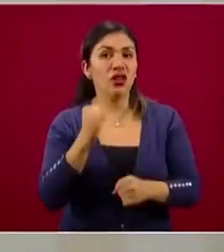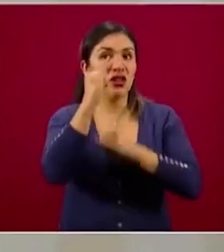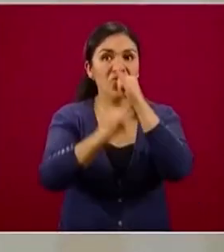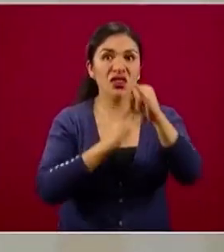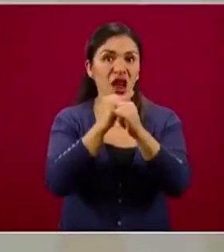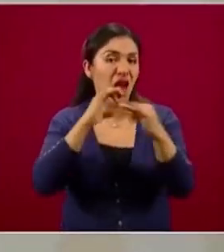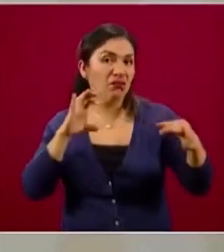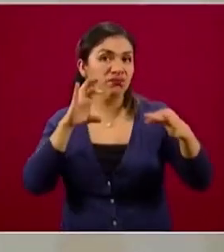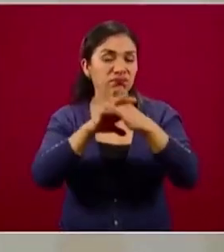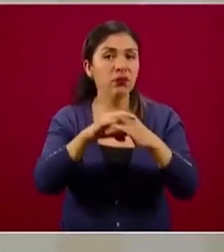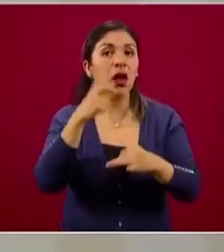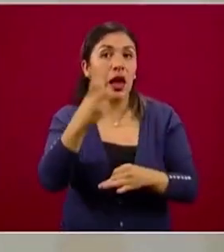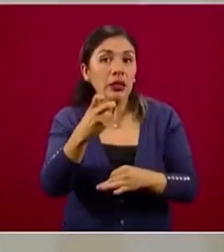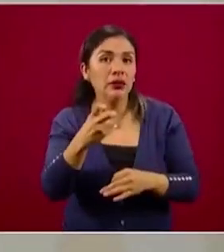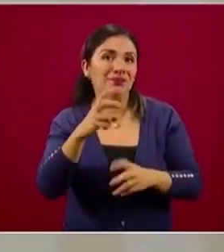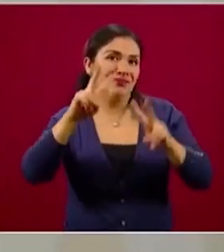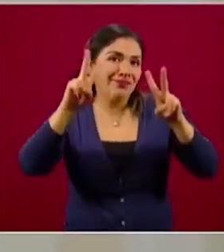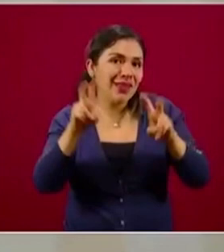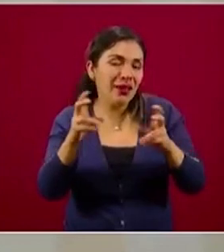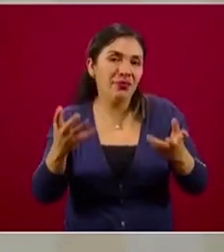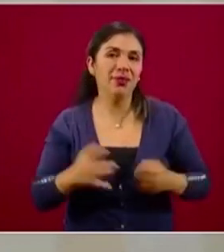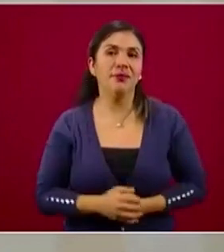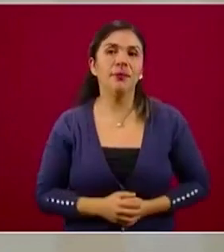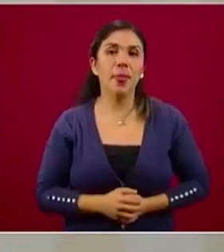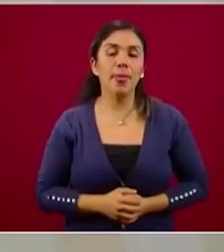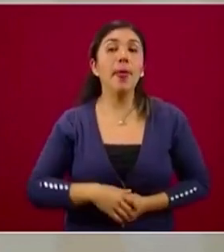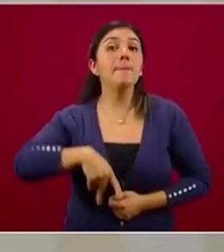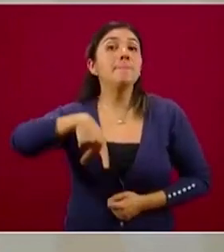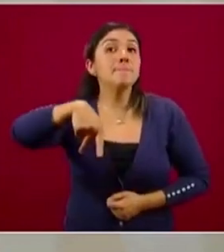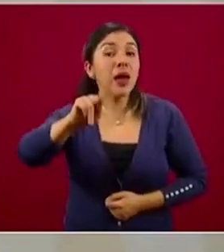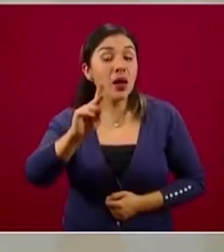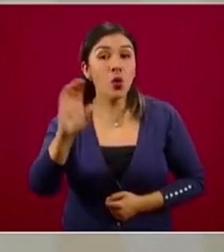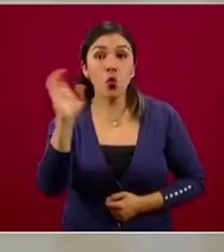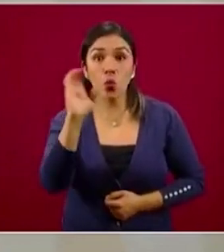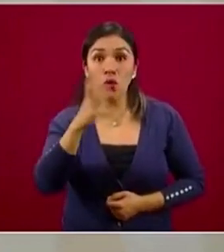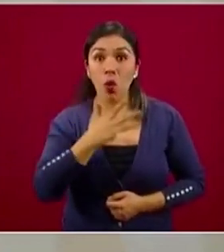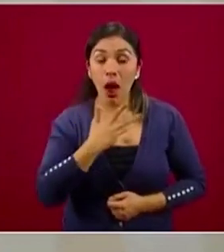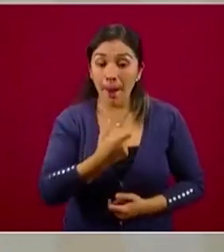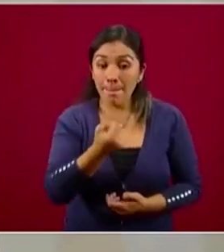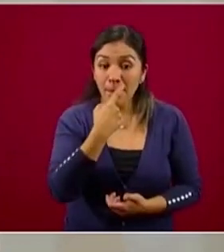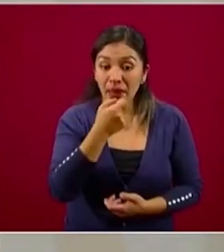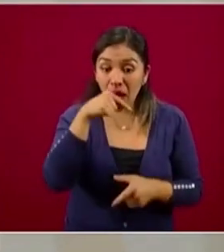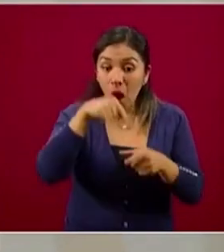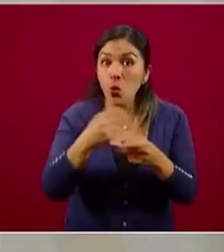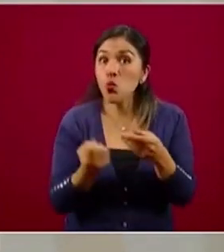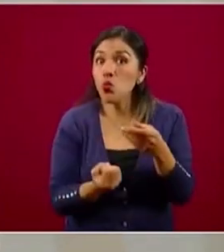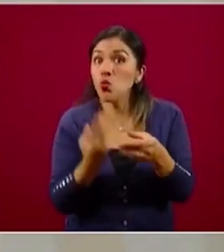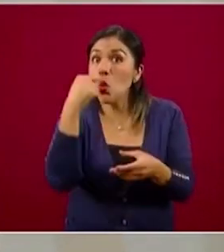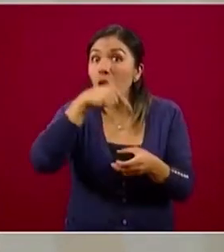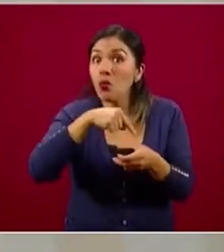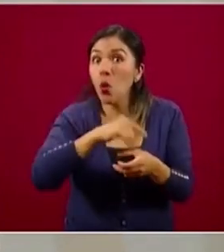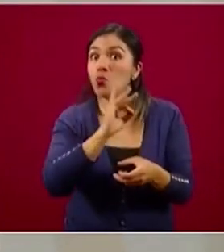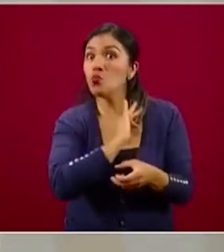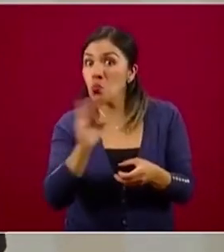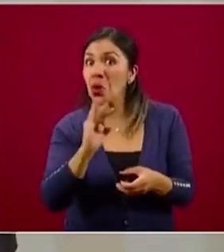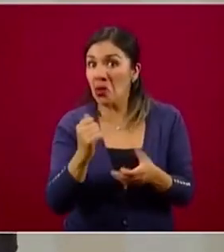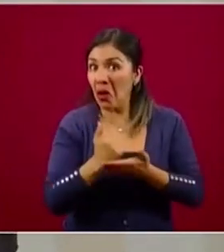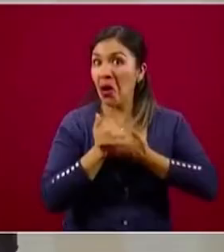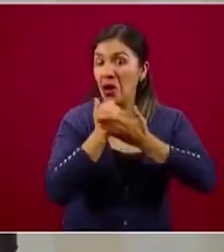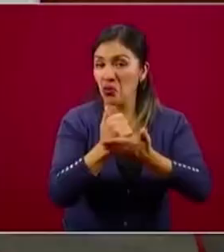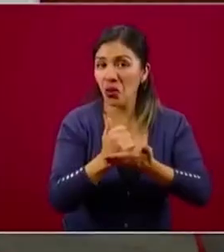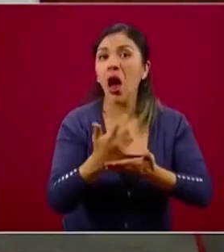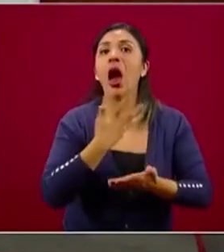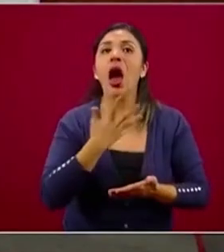internacionales sobre esta materia. Pero finalmente, cuando existe un medicamento nuevo que puede ser prometedor,